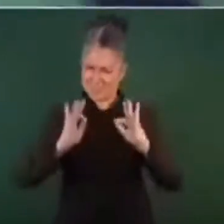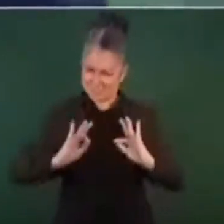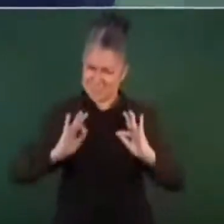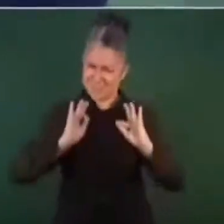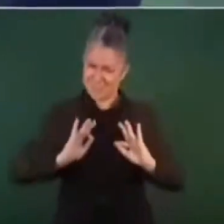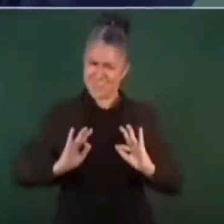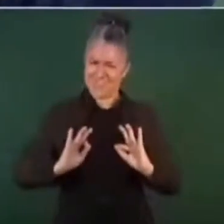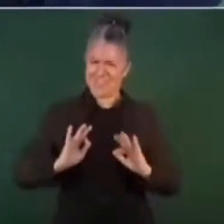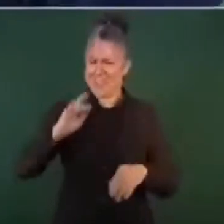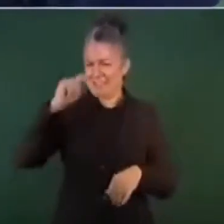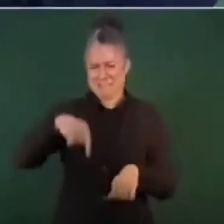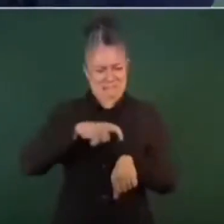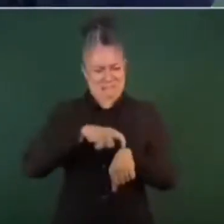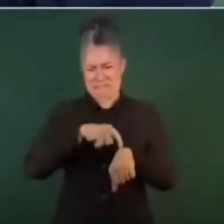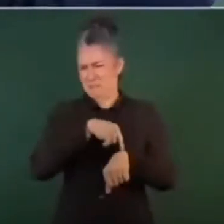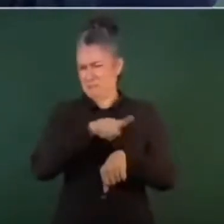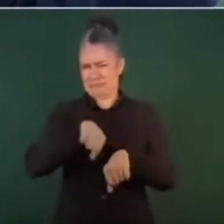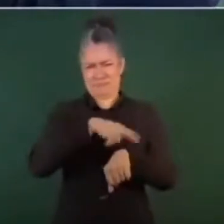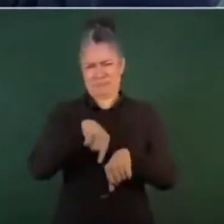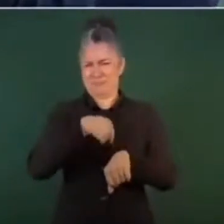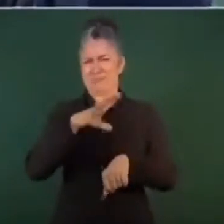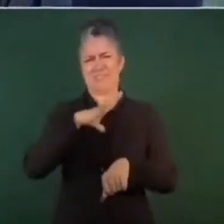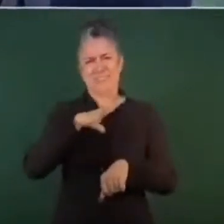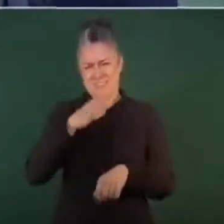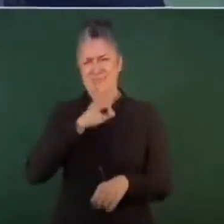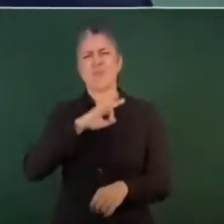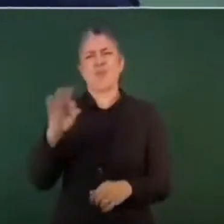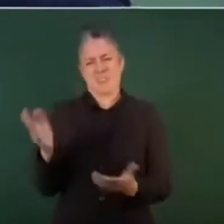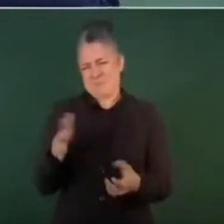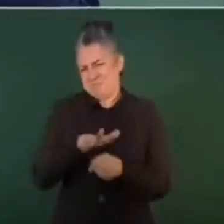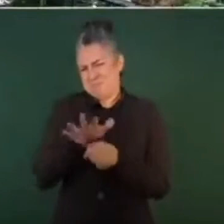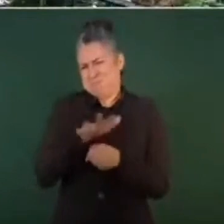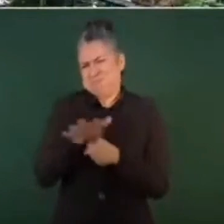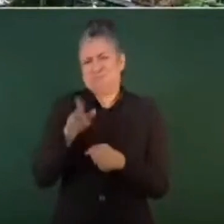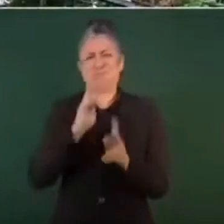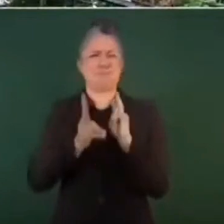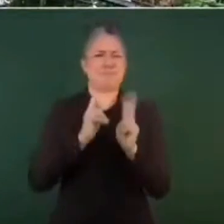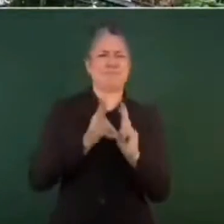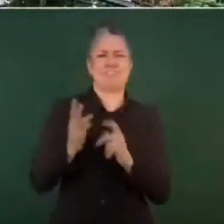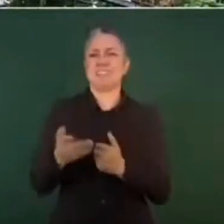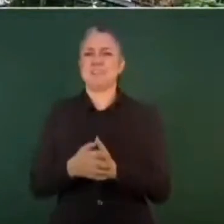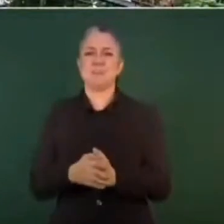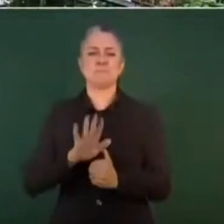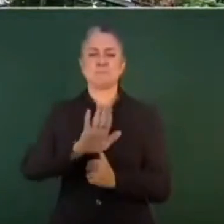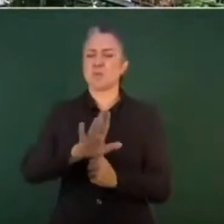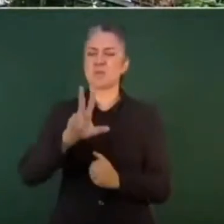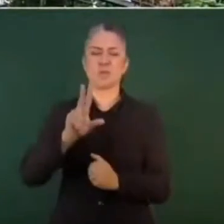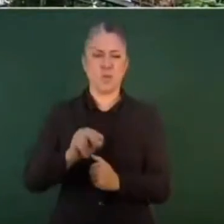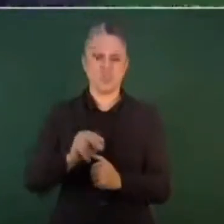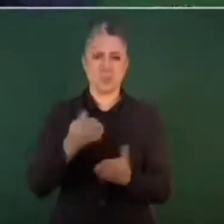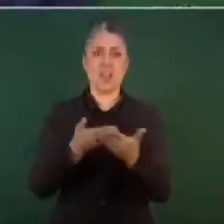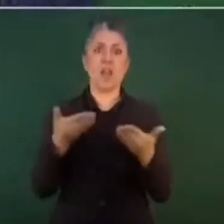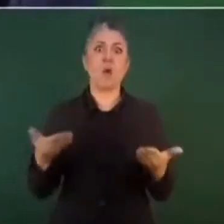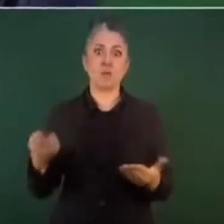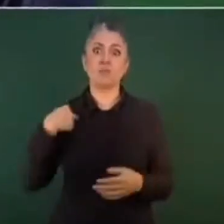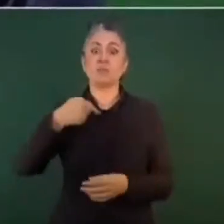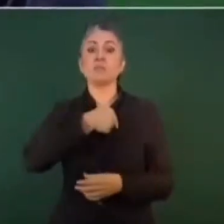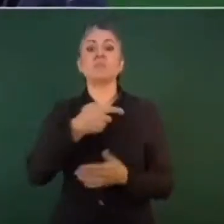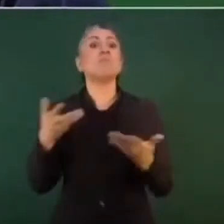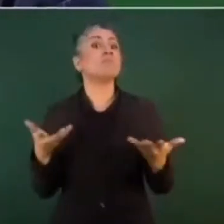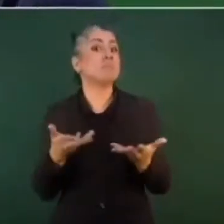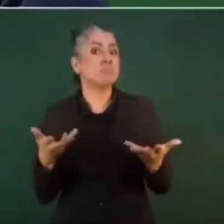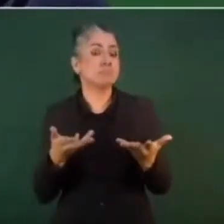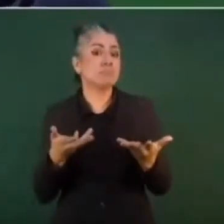sí aquí tenemos todo el tiempo o sea para hablar este no ahora lo que estamos haciendo